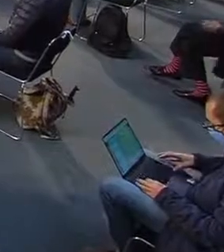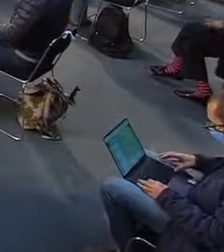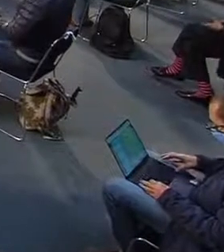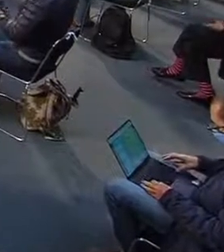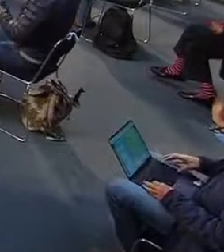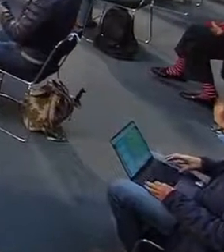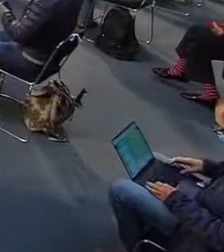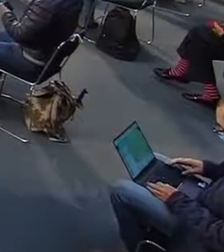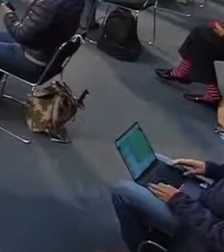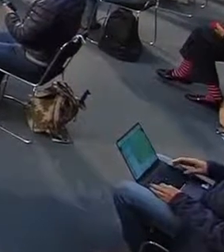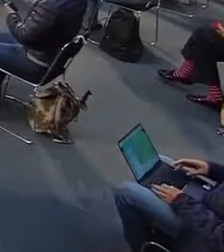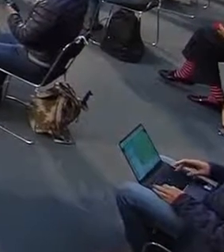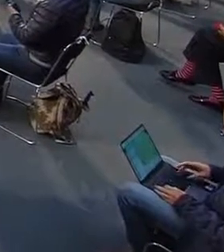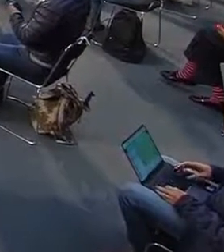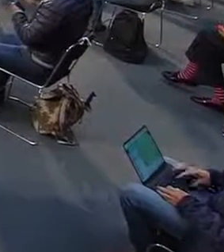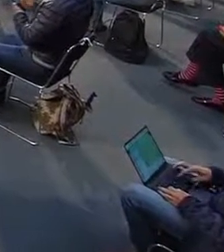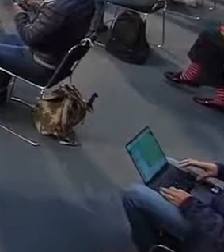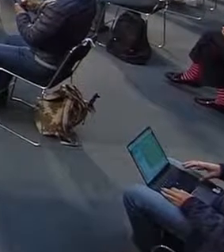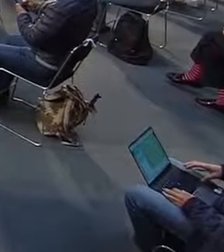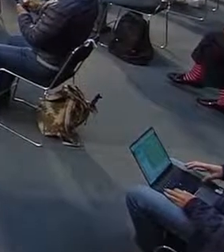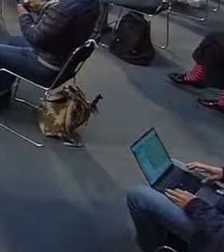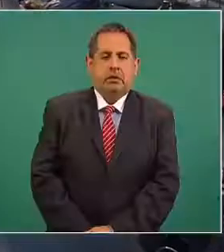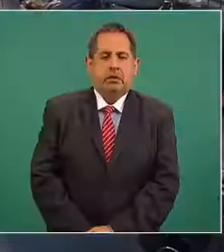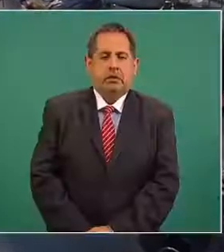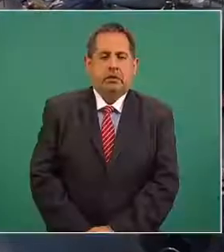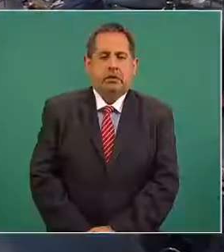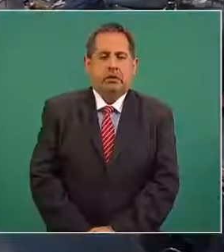habían pasado las elecciones